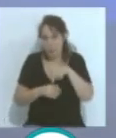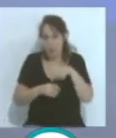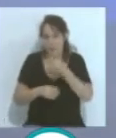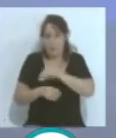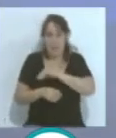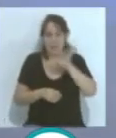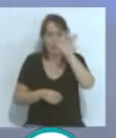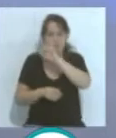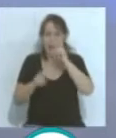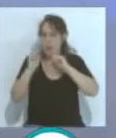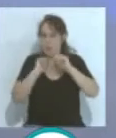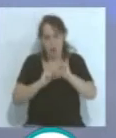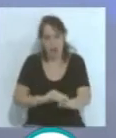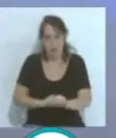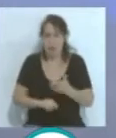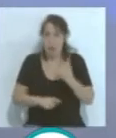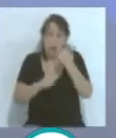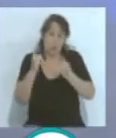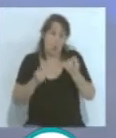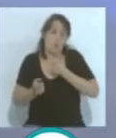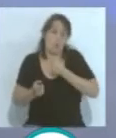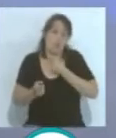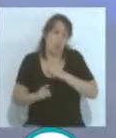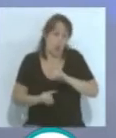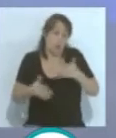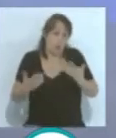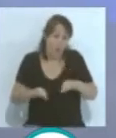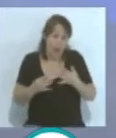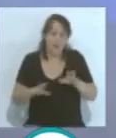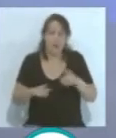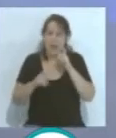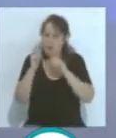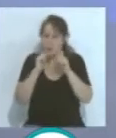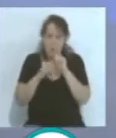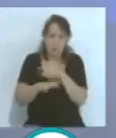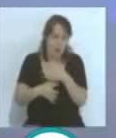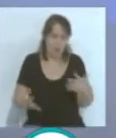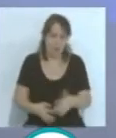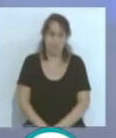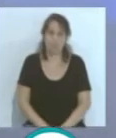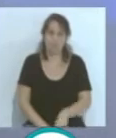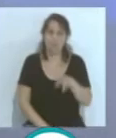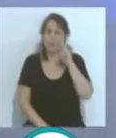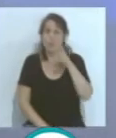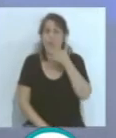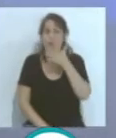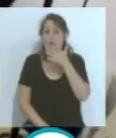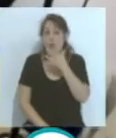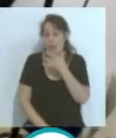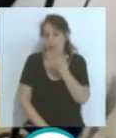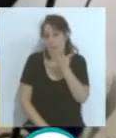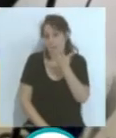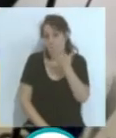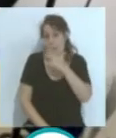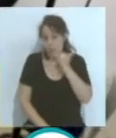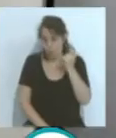indiscutiblemente, no puede gustar a todo el mundo, pero el cariño es muy, muy grande. Vamos a ver esos colores amarillos y azul